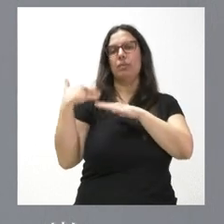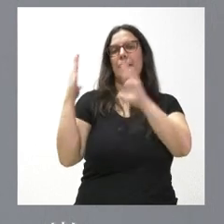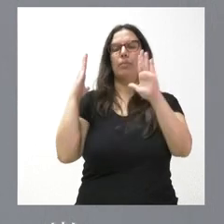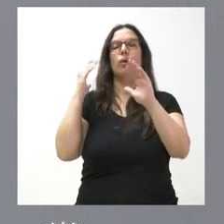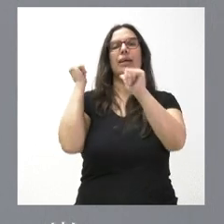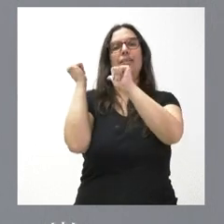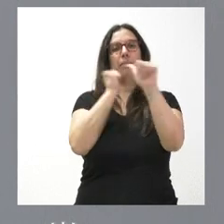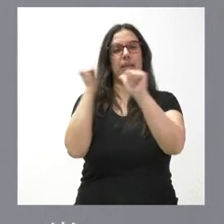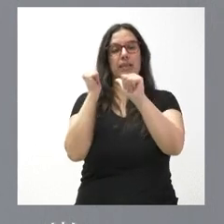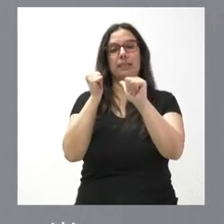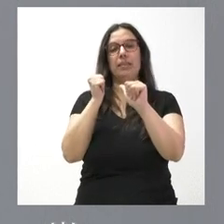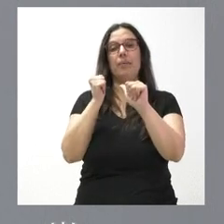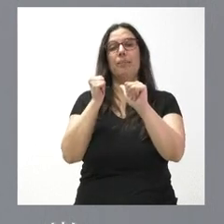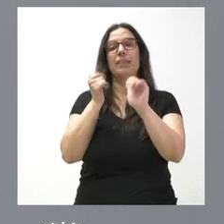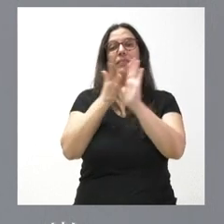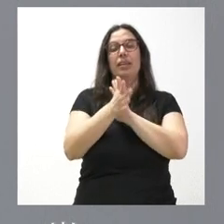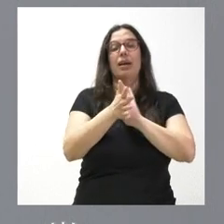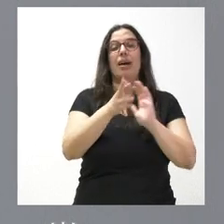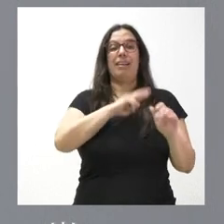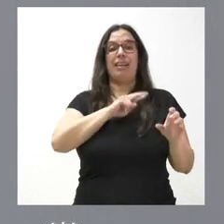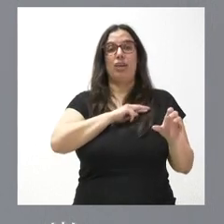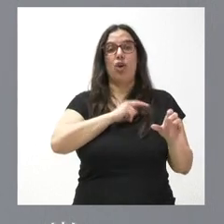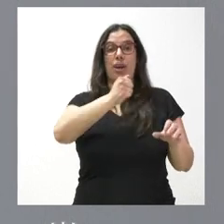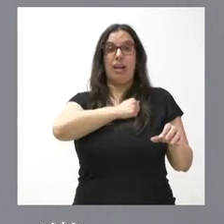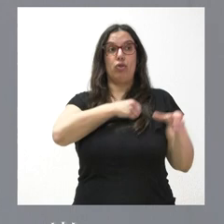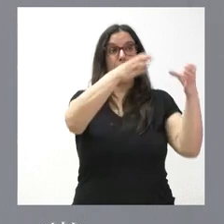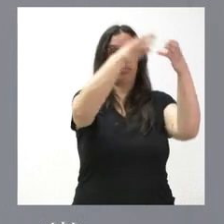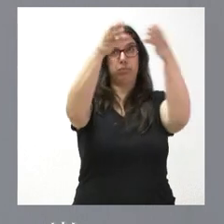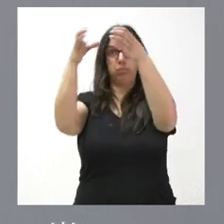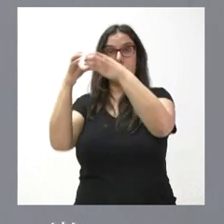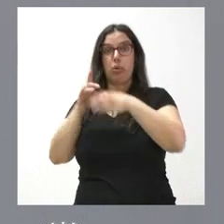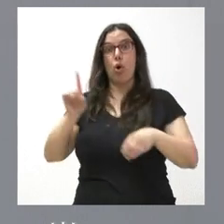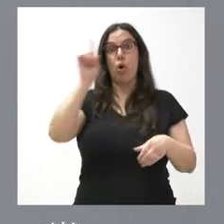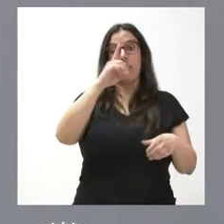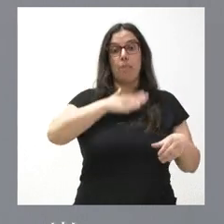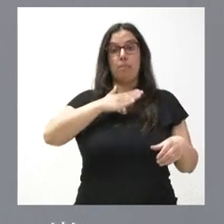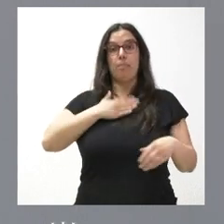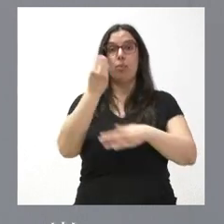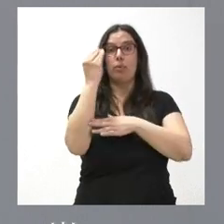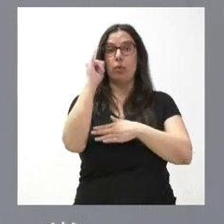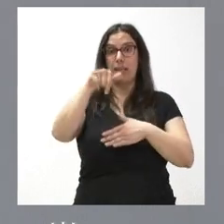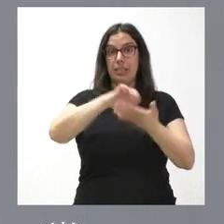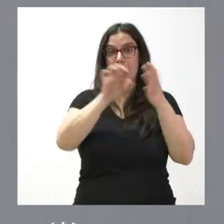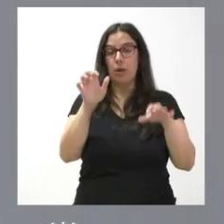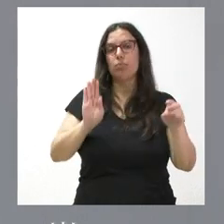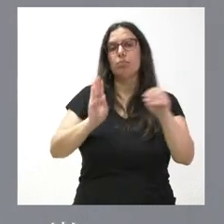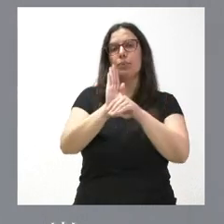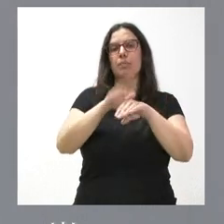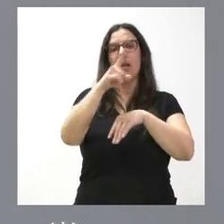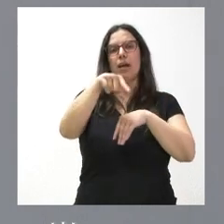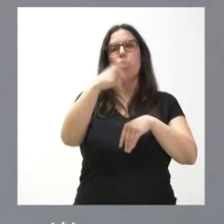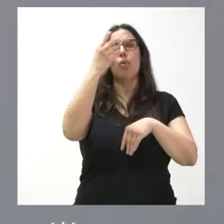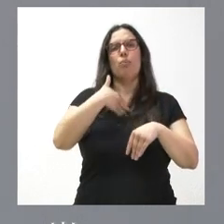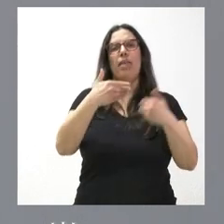Se financian las 11 diócesis de la Iglesia Católica, que tienen monumentos en Castilla y León, para financiar la apertura de estos